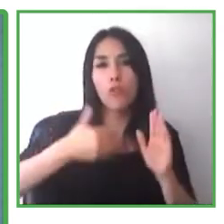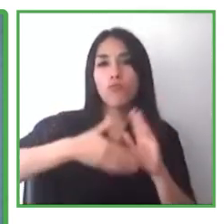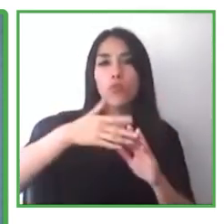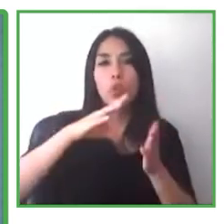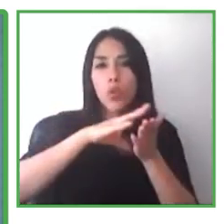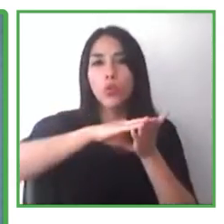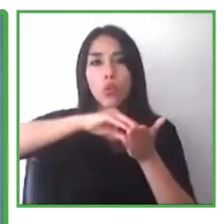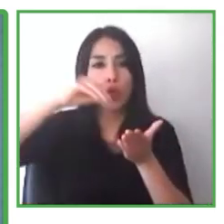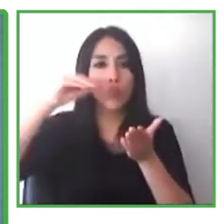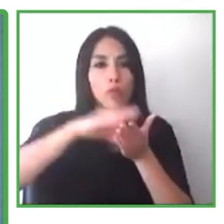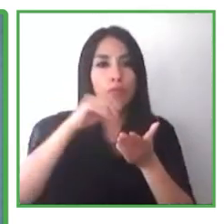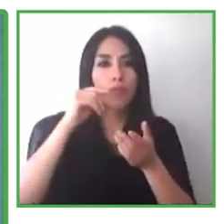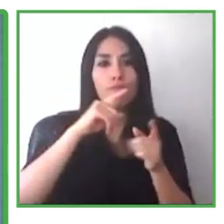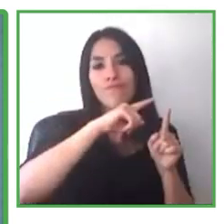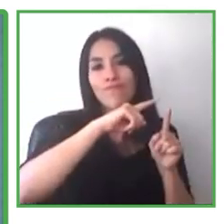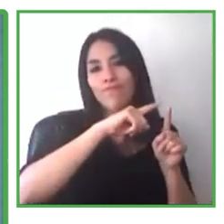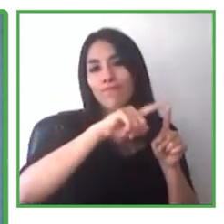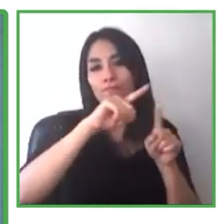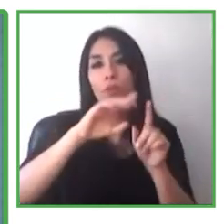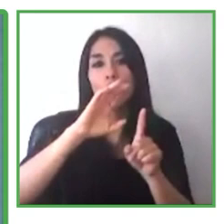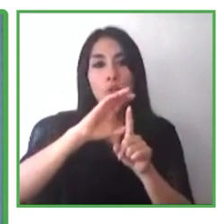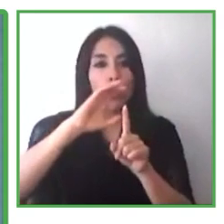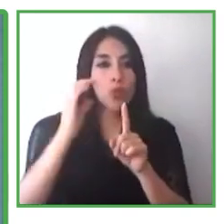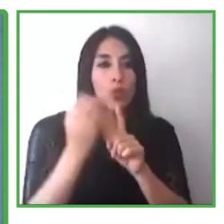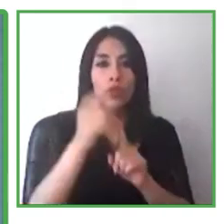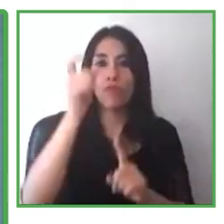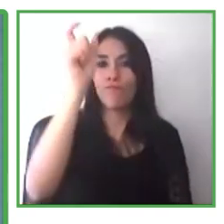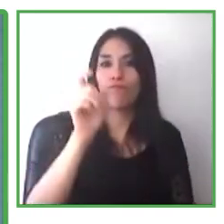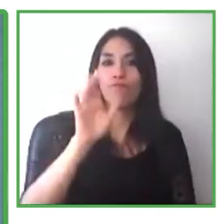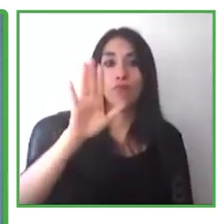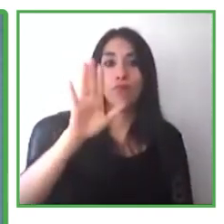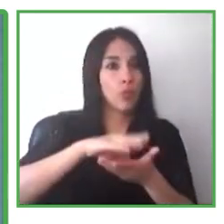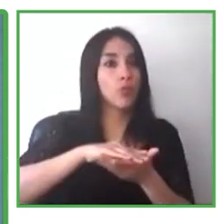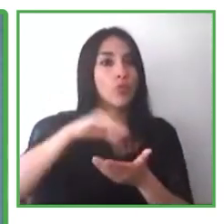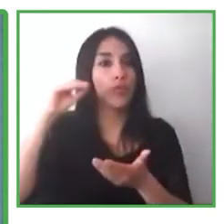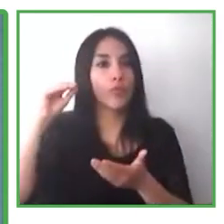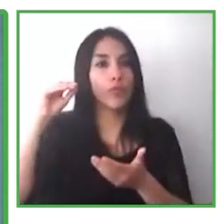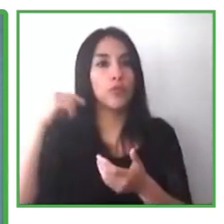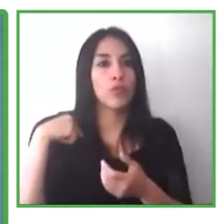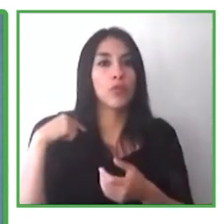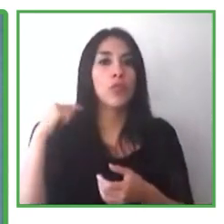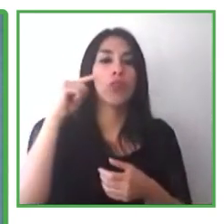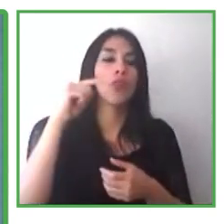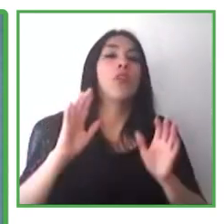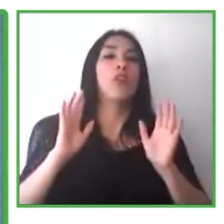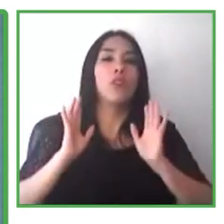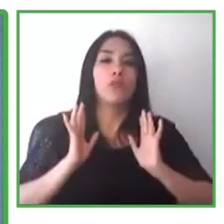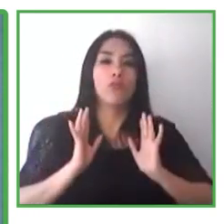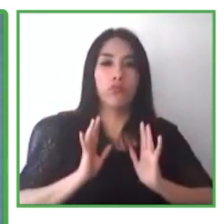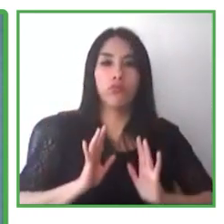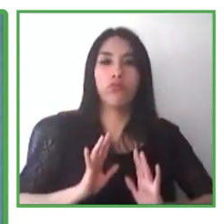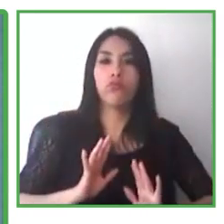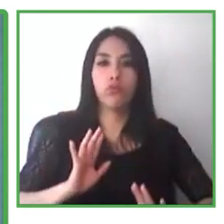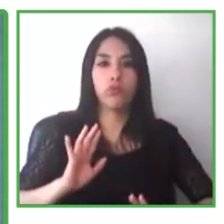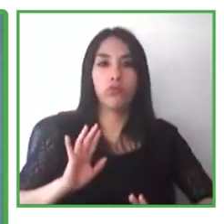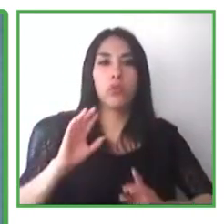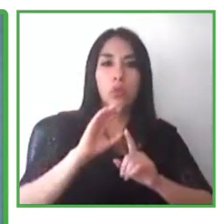subcultura o la de la empresa allá. También entregamos